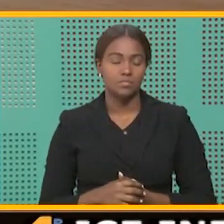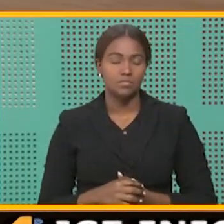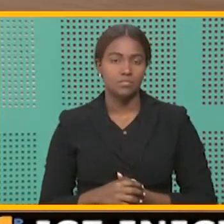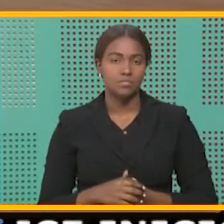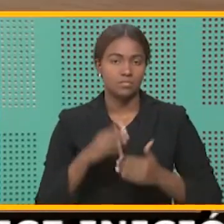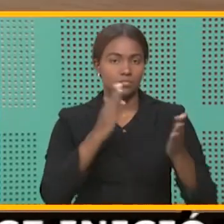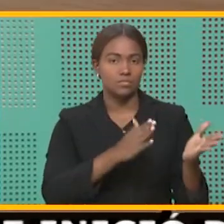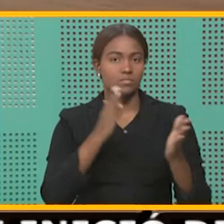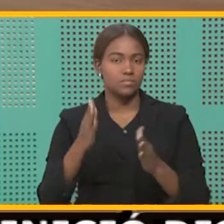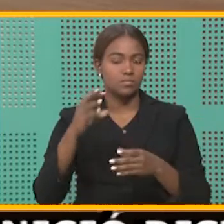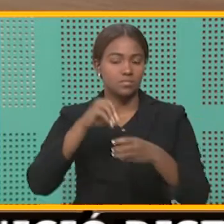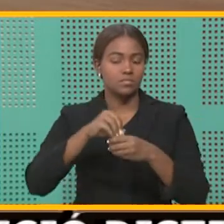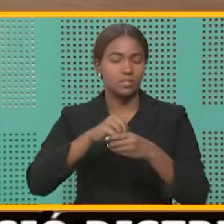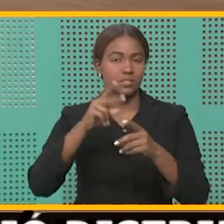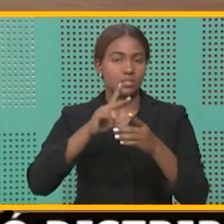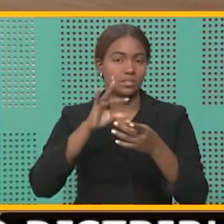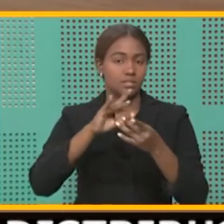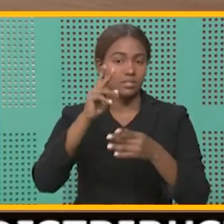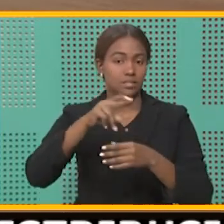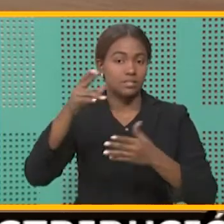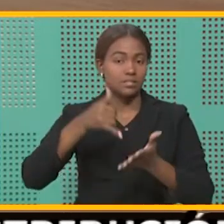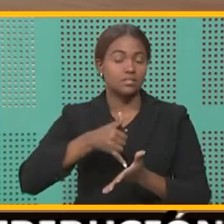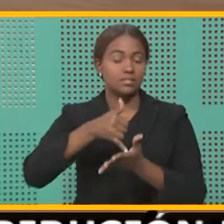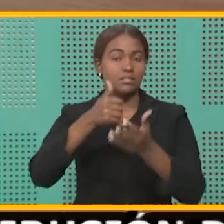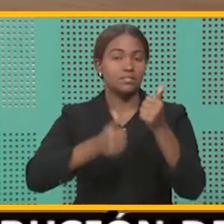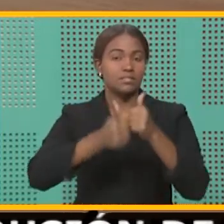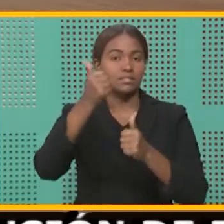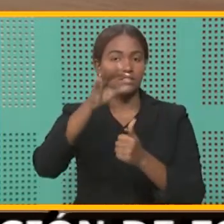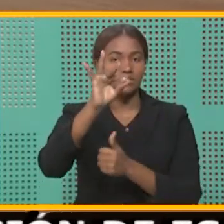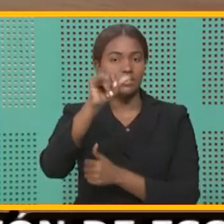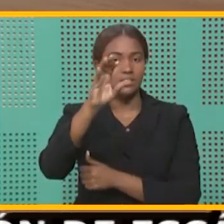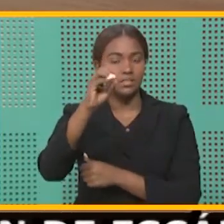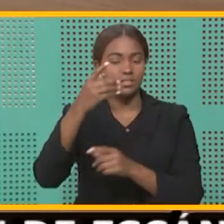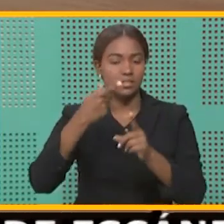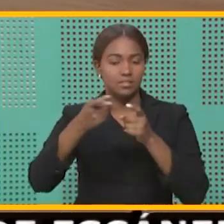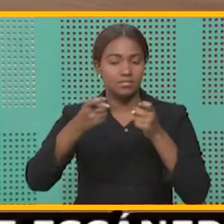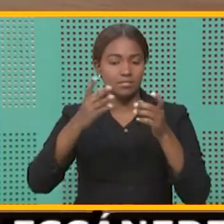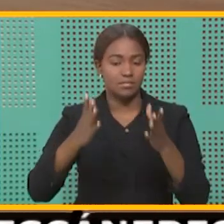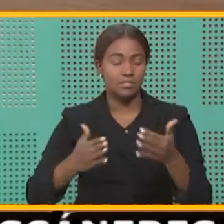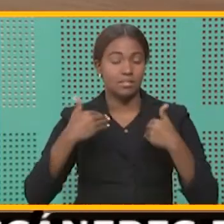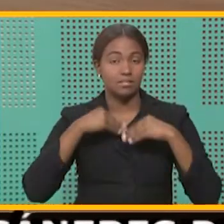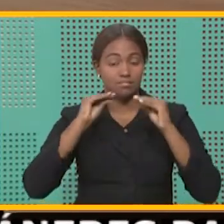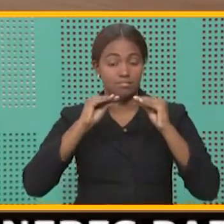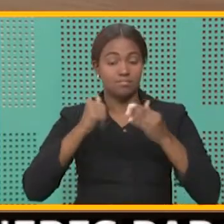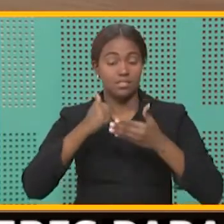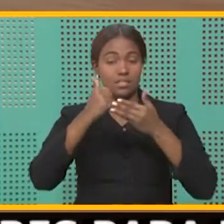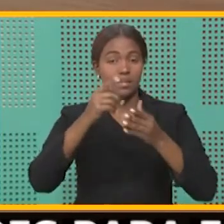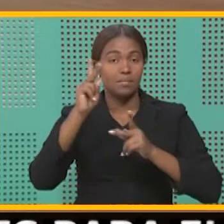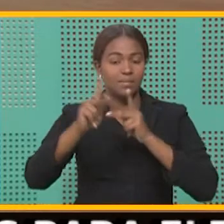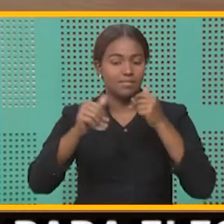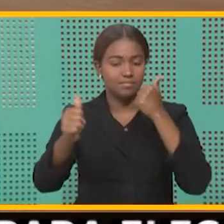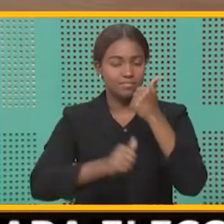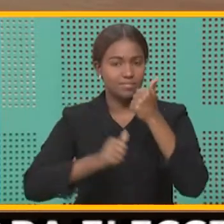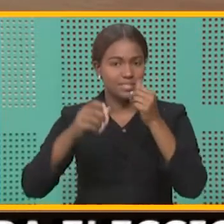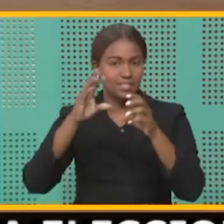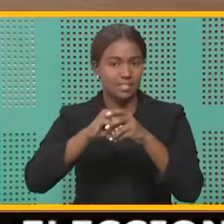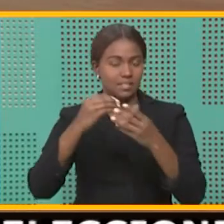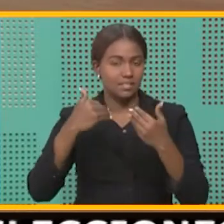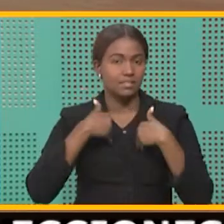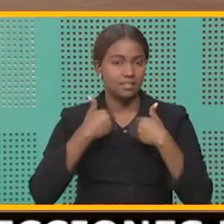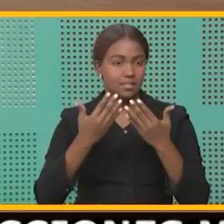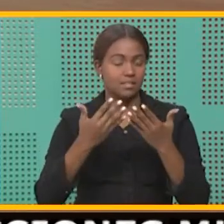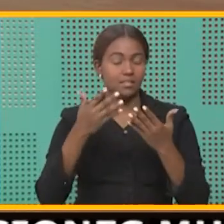En otro orden, el Banco de Reservas recibió el premio FICO en el renglón Gestión y Capacitación de Clientes, Captación